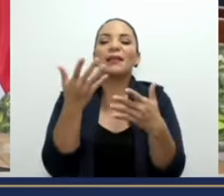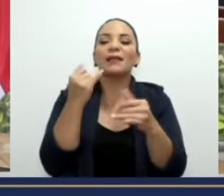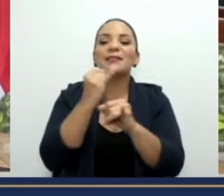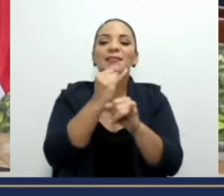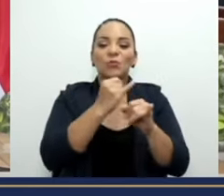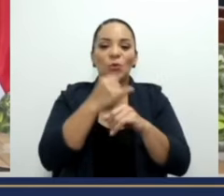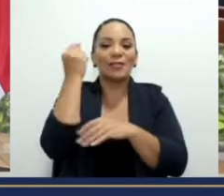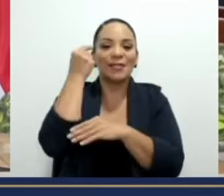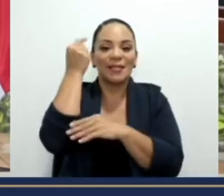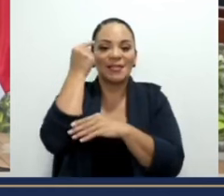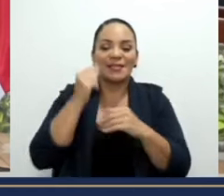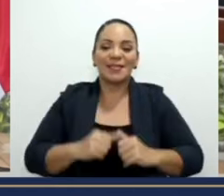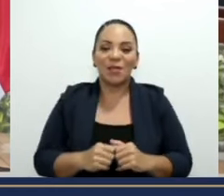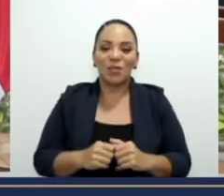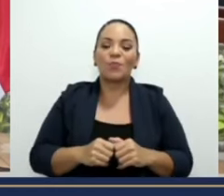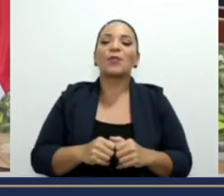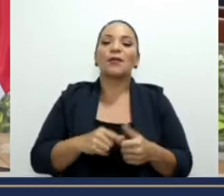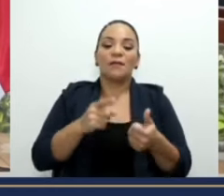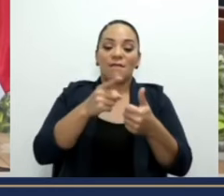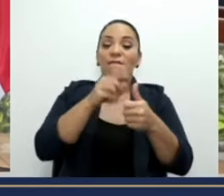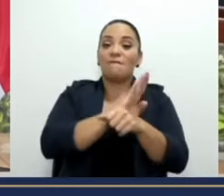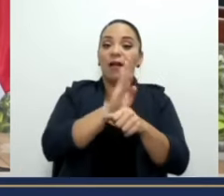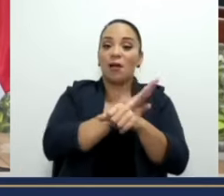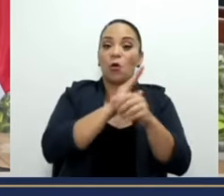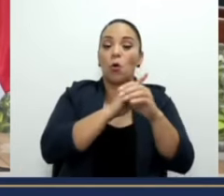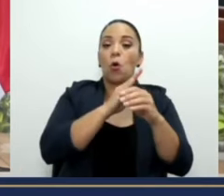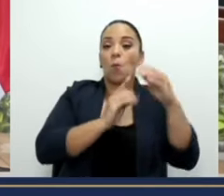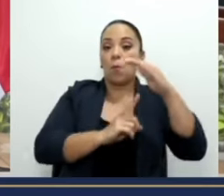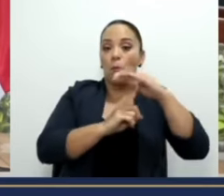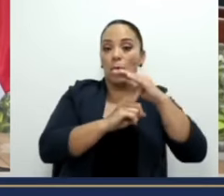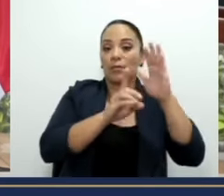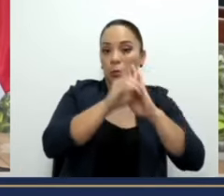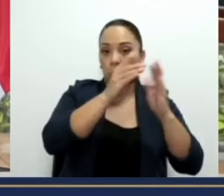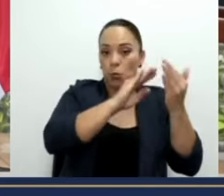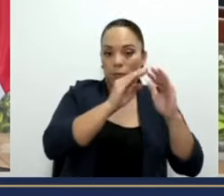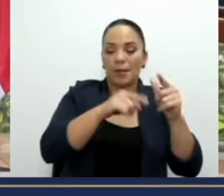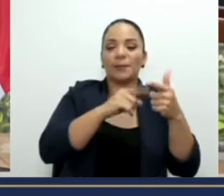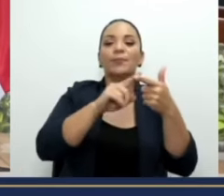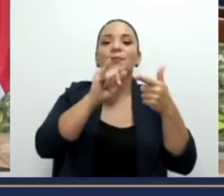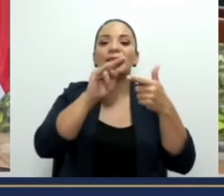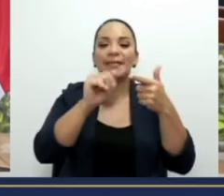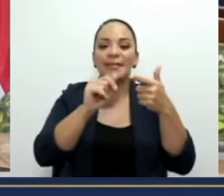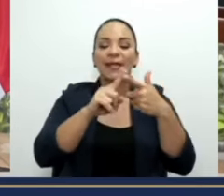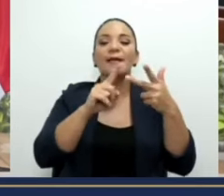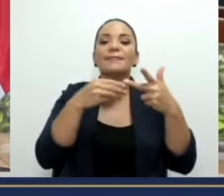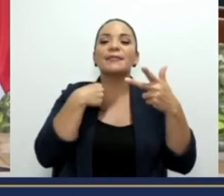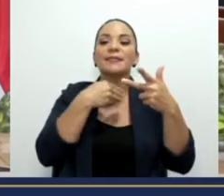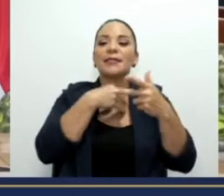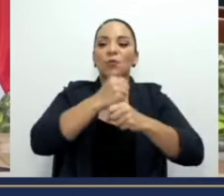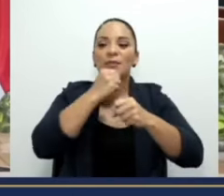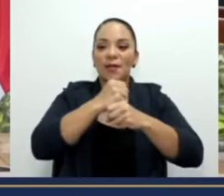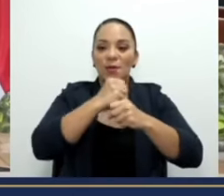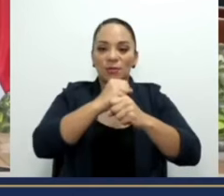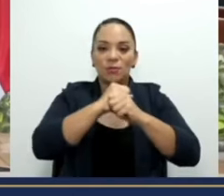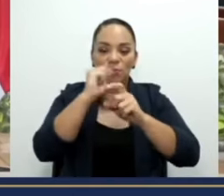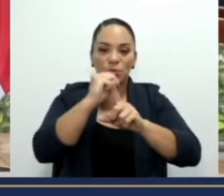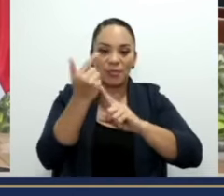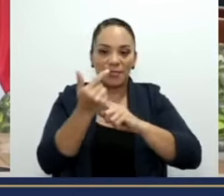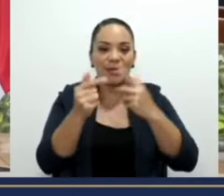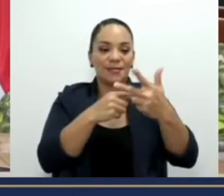del Estado, el Banco Popular de Desarrollo Comunal, el INAH y el Ministerio de Trabajo y Seguridad Social,